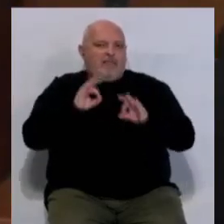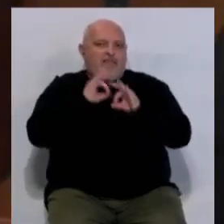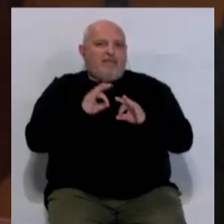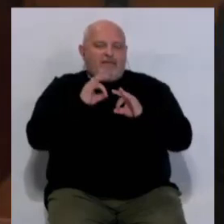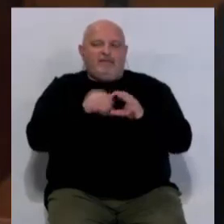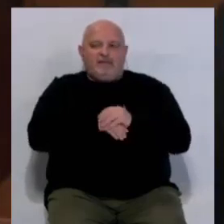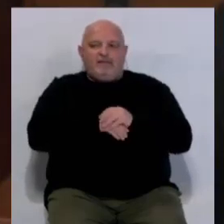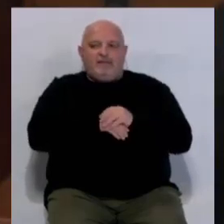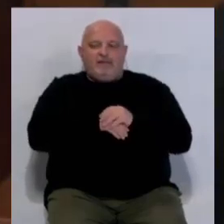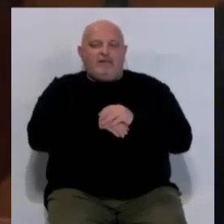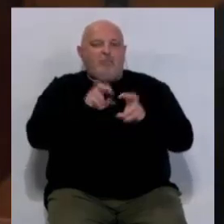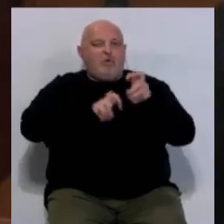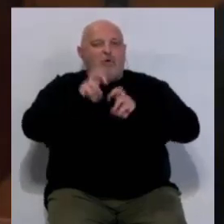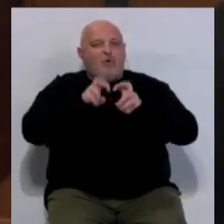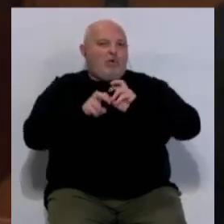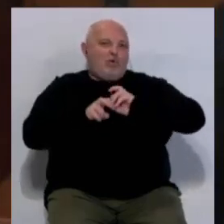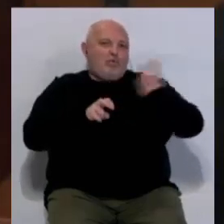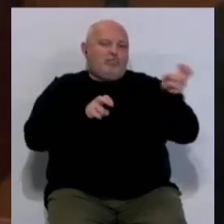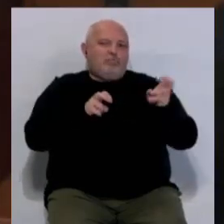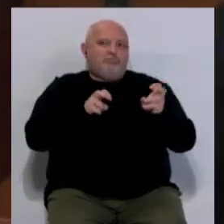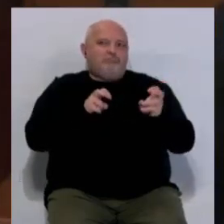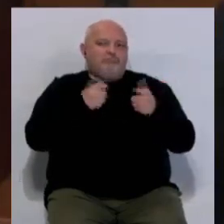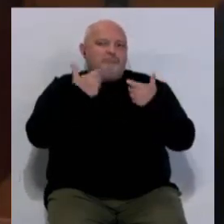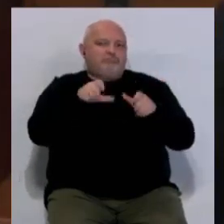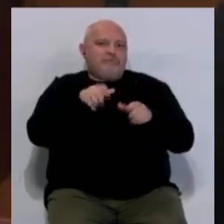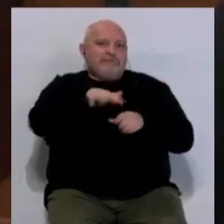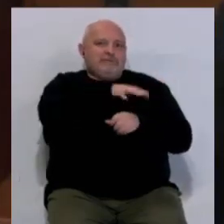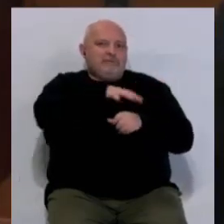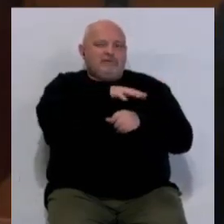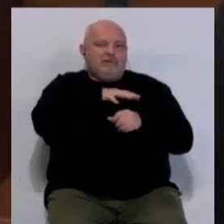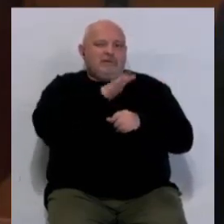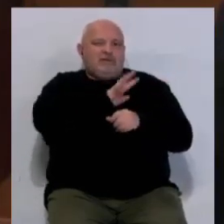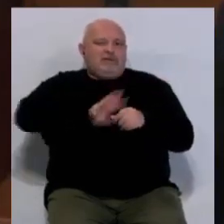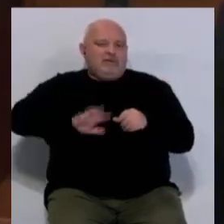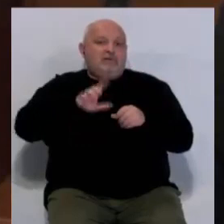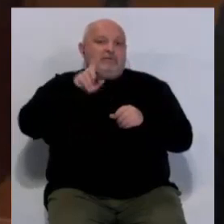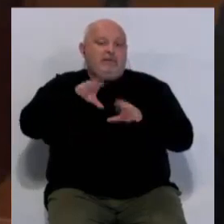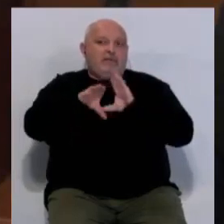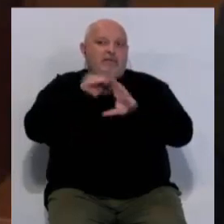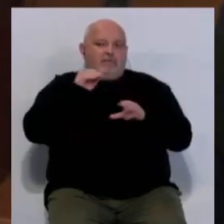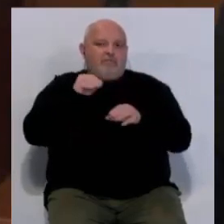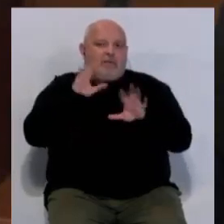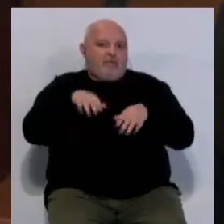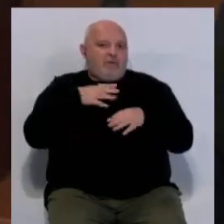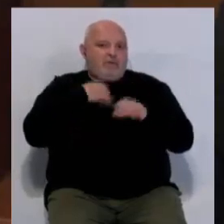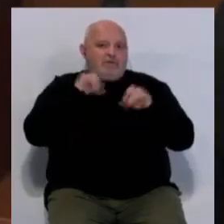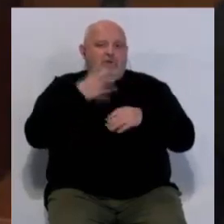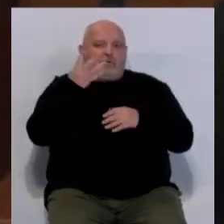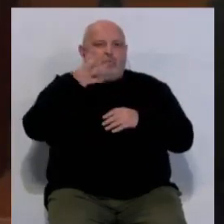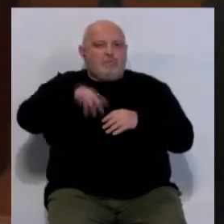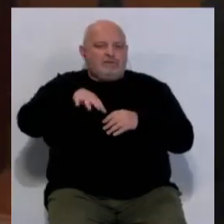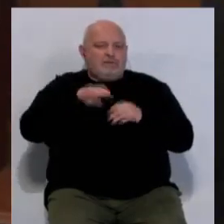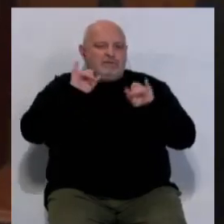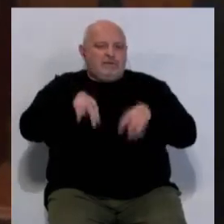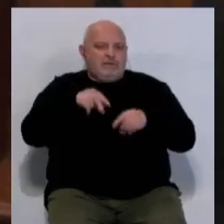mercadillo y se va a buscar una posición, sitio transitorio, porque también entendemos que Cadí no puede estar los cuatro meses